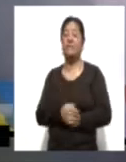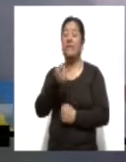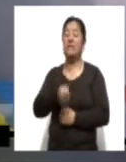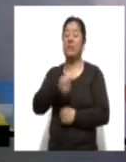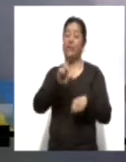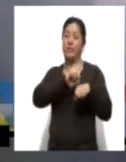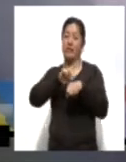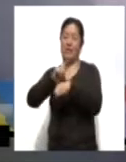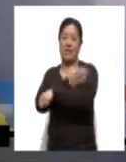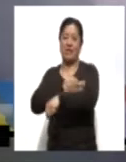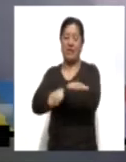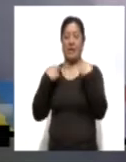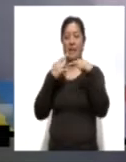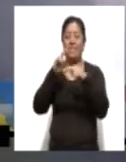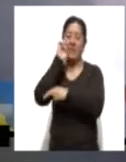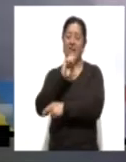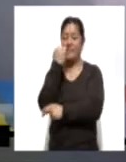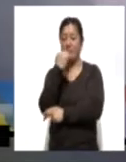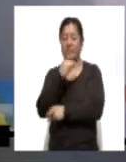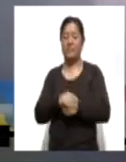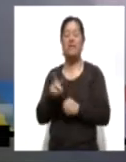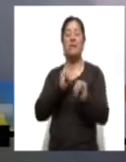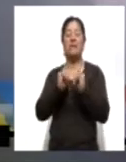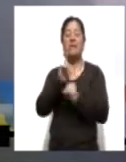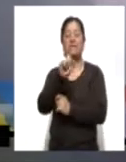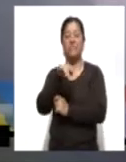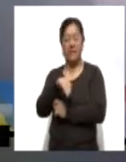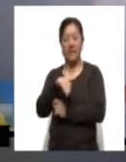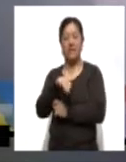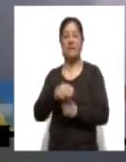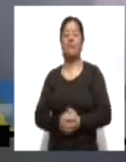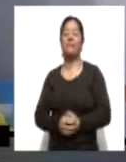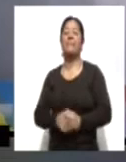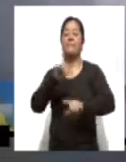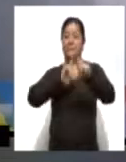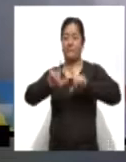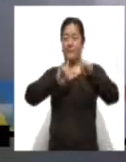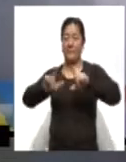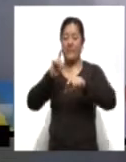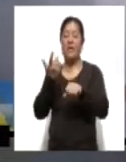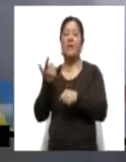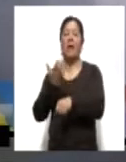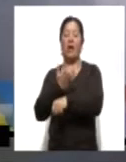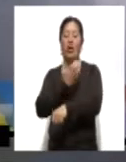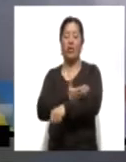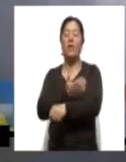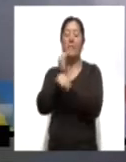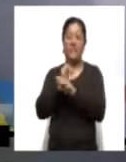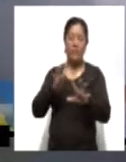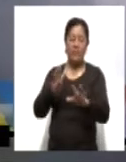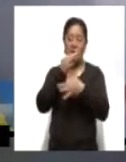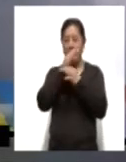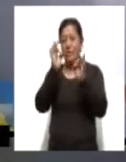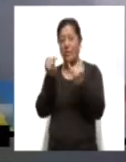como todas las tardes a la maestra Miroslava Amador, intérprete de lengua de señas mexicana, que estará con nosotros llevándole toda la información